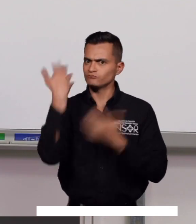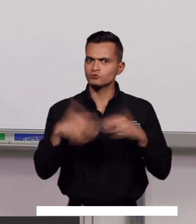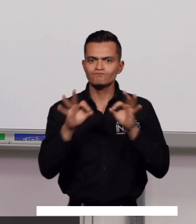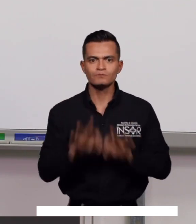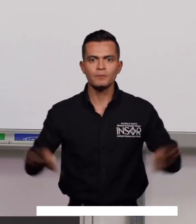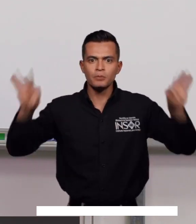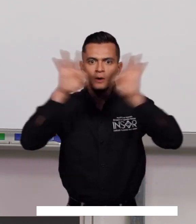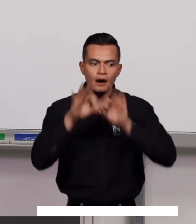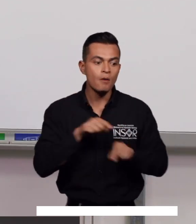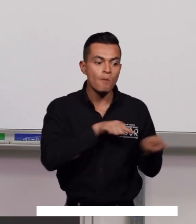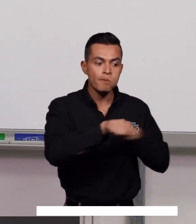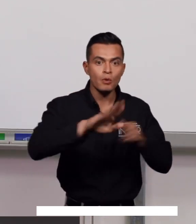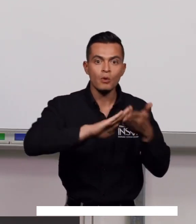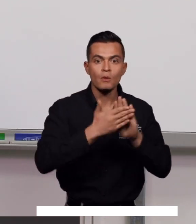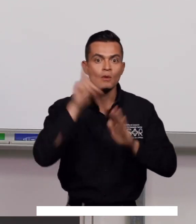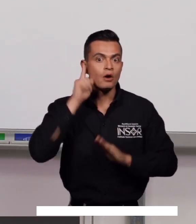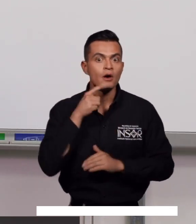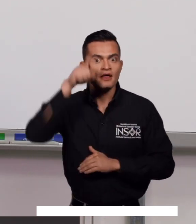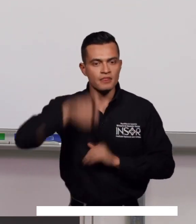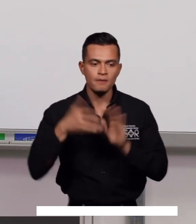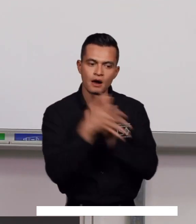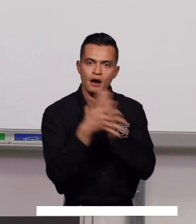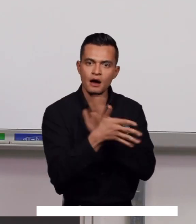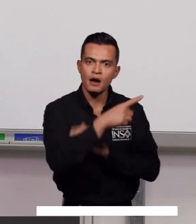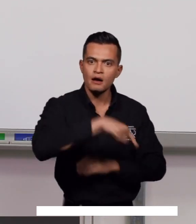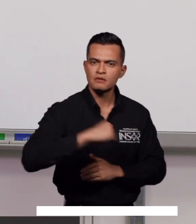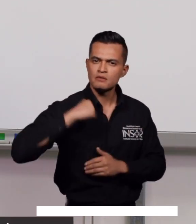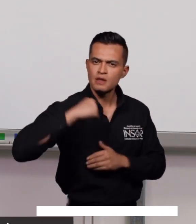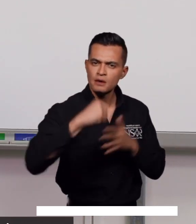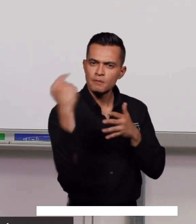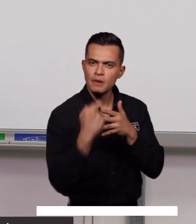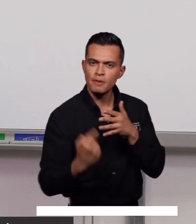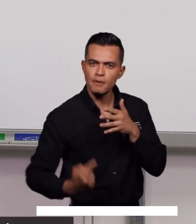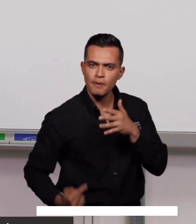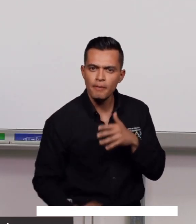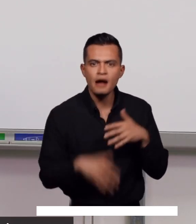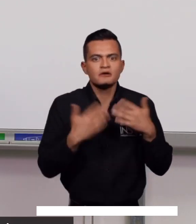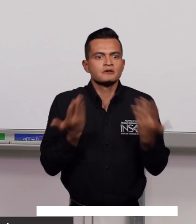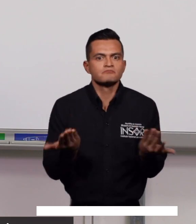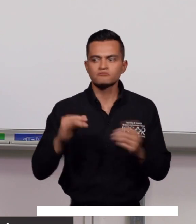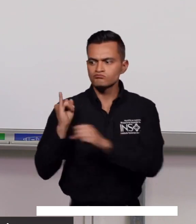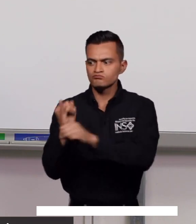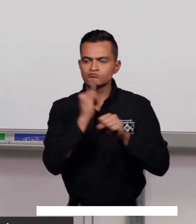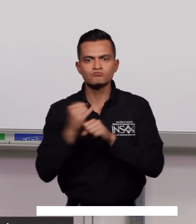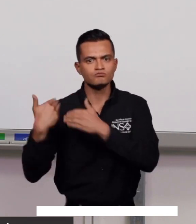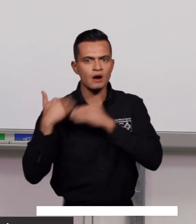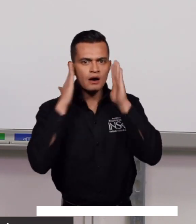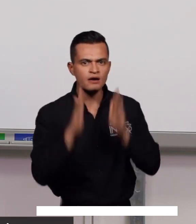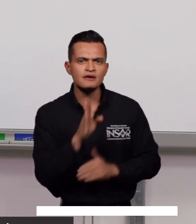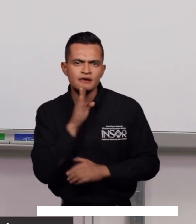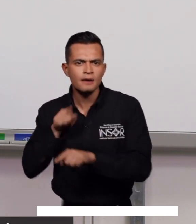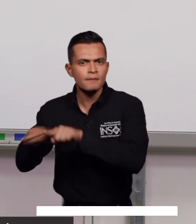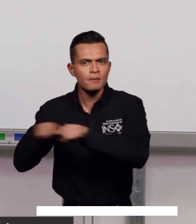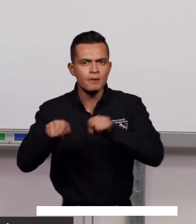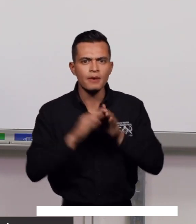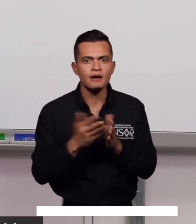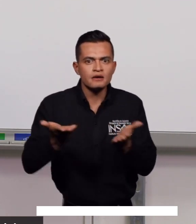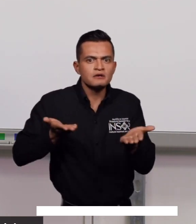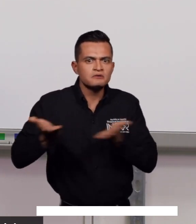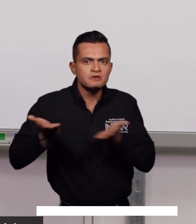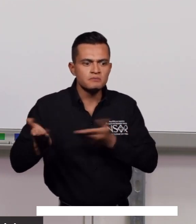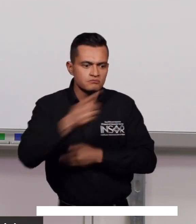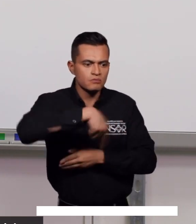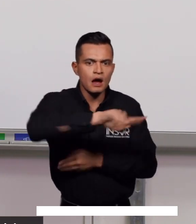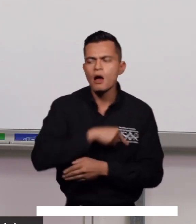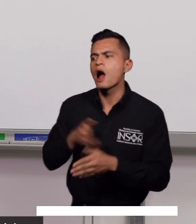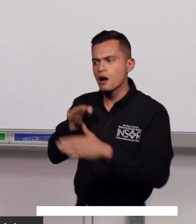fundamental que la población sorda conozca cuáles son sus derechos, qué instituciones son las garantes de los mismos y mediante cuáles servicios se